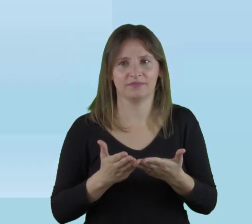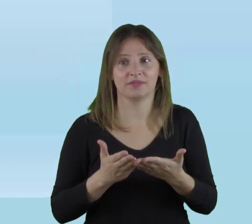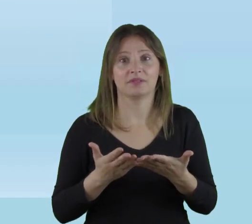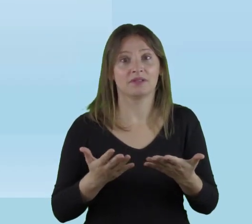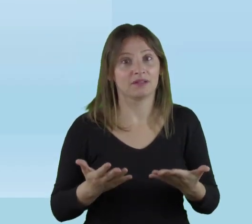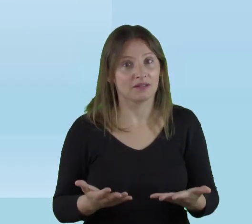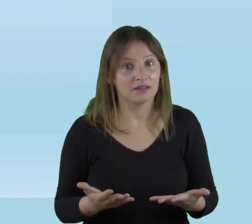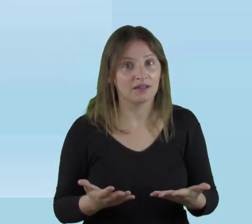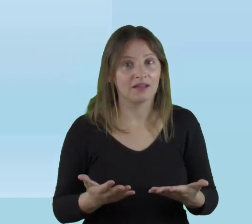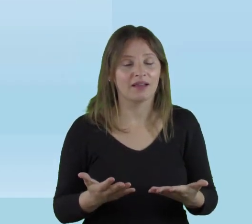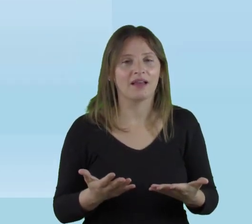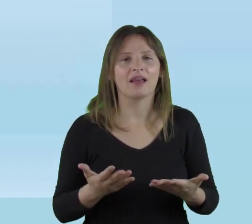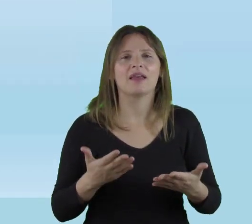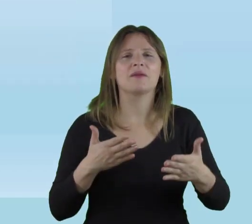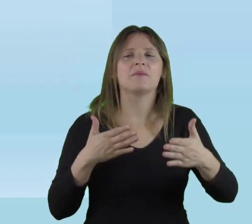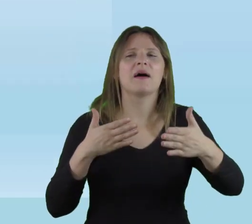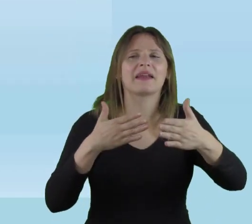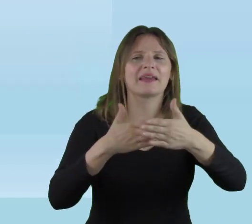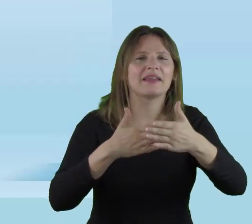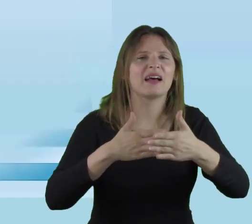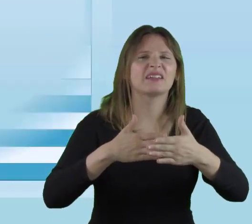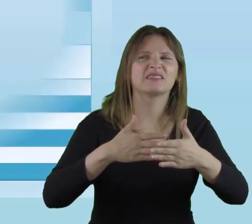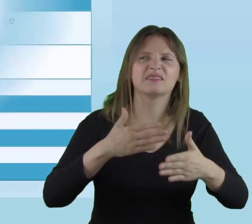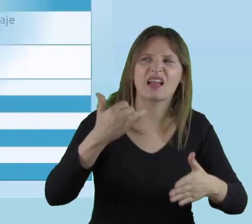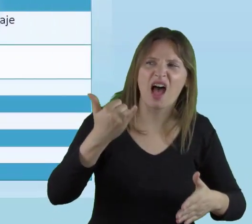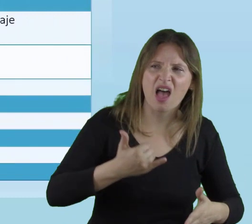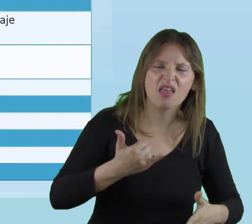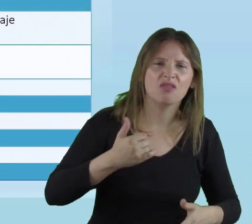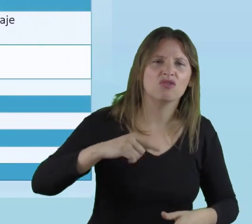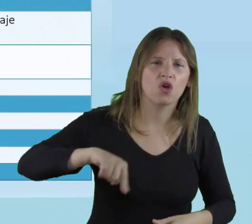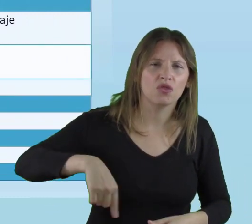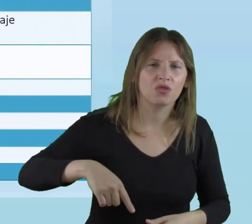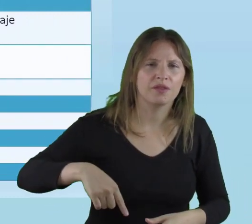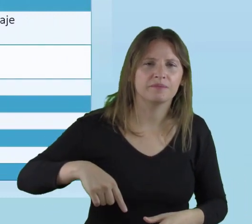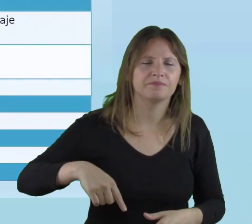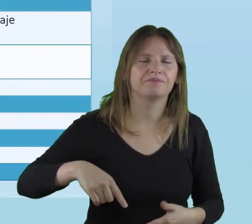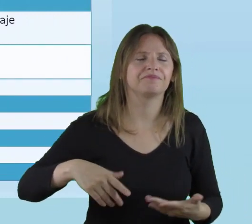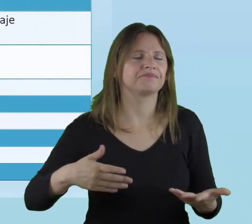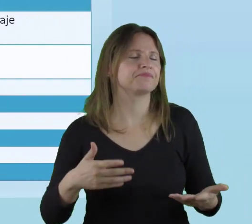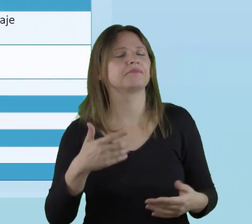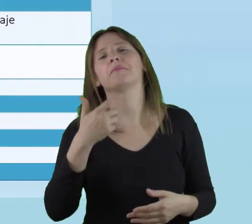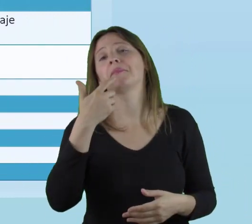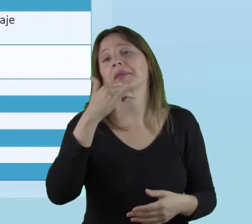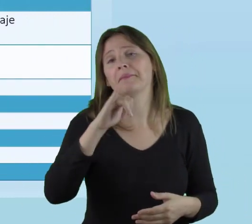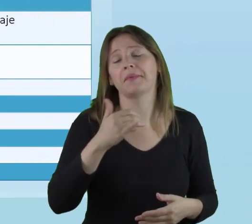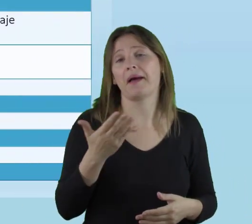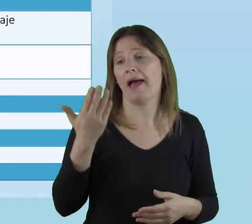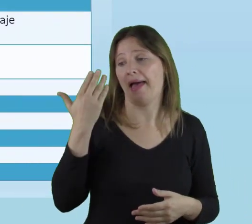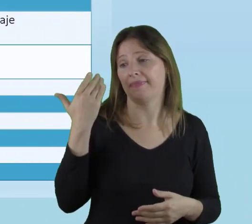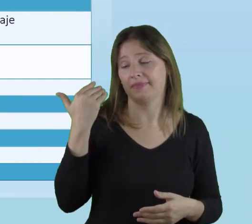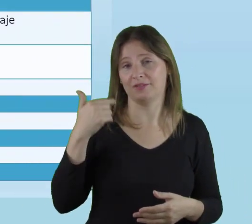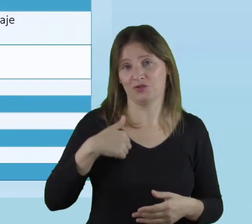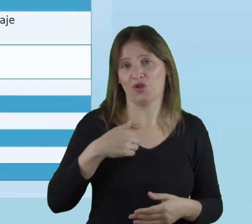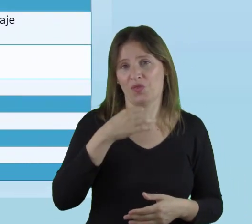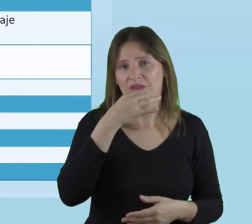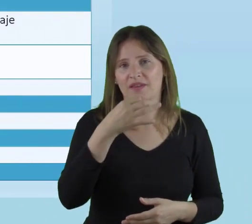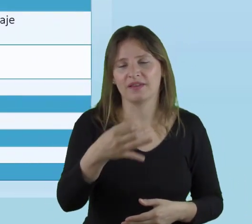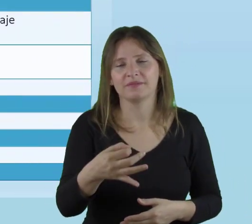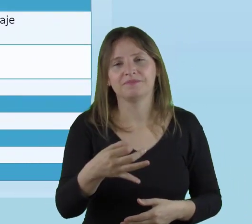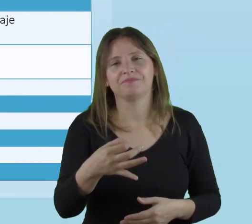¿Y dónde podemos encontrar estas barreras? Curiosamente, antes yo les hablé